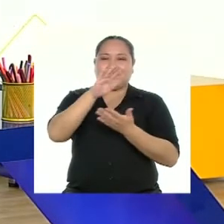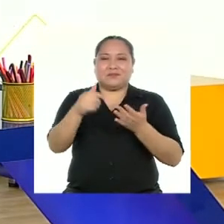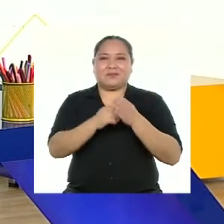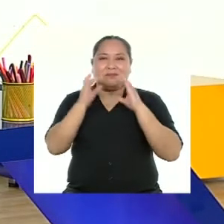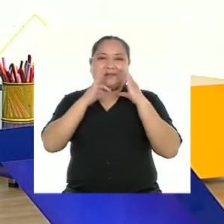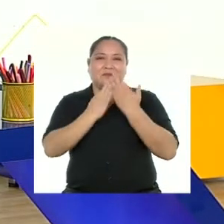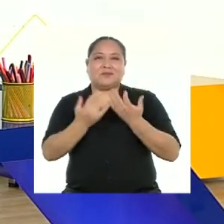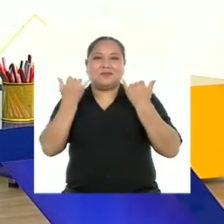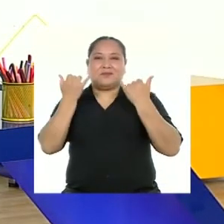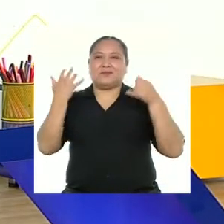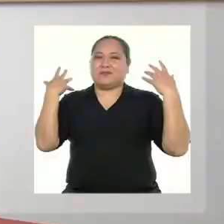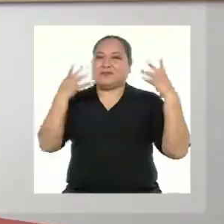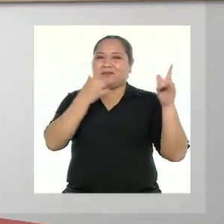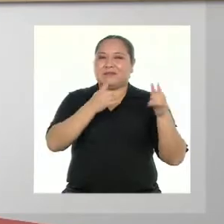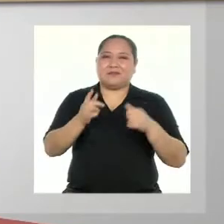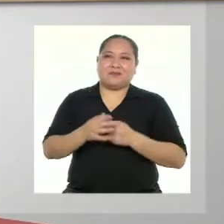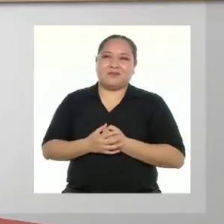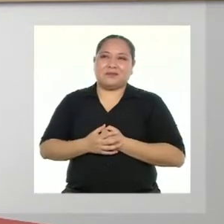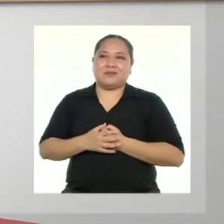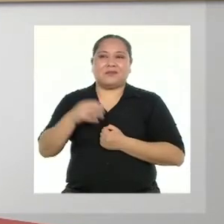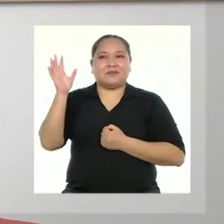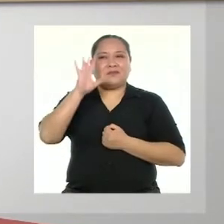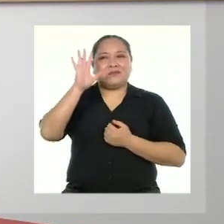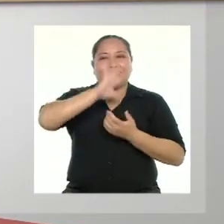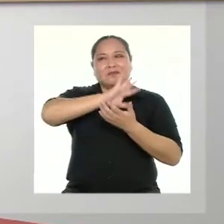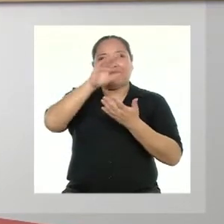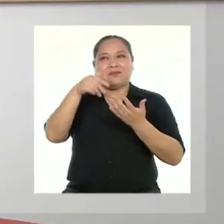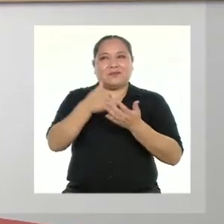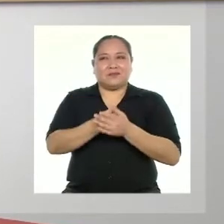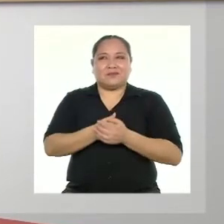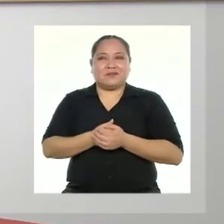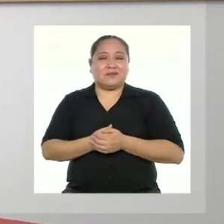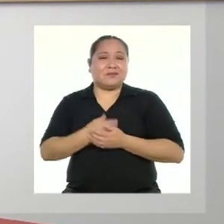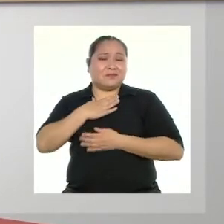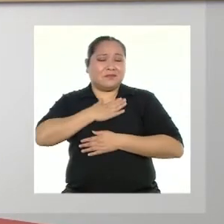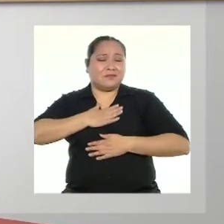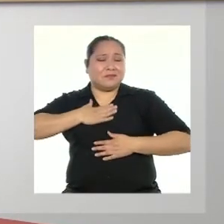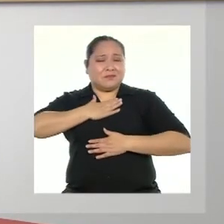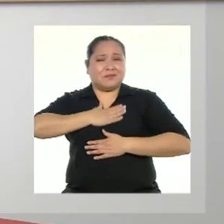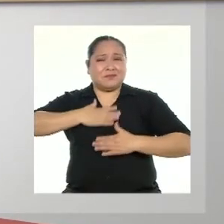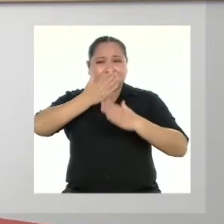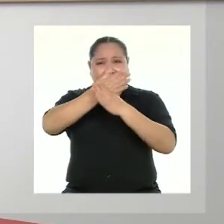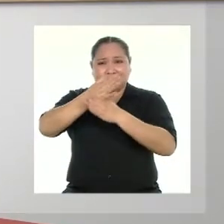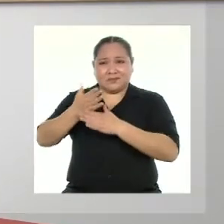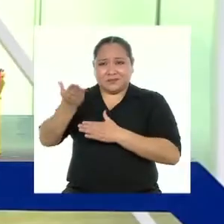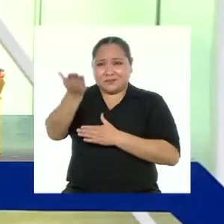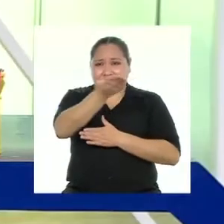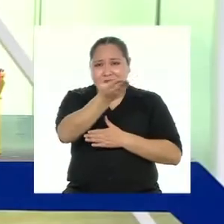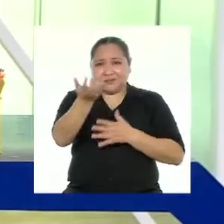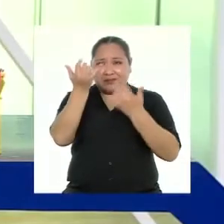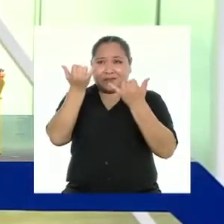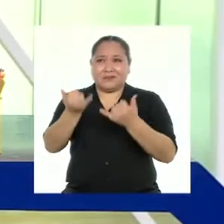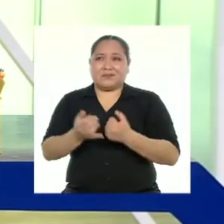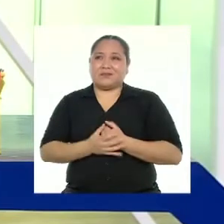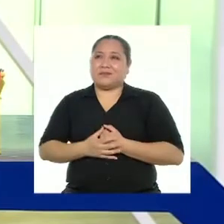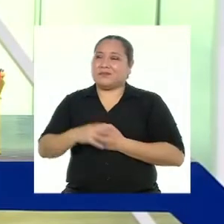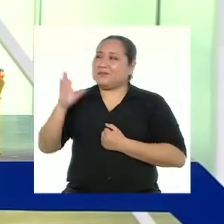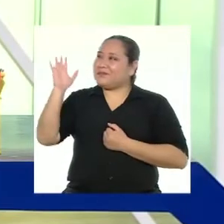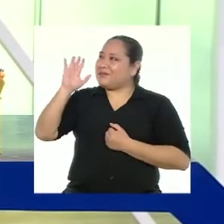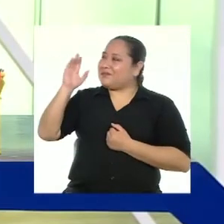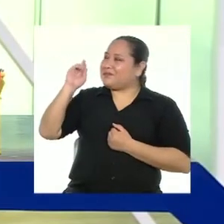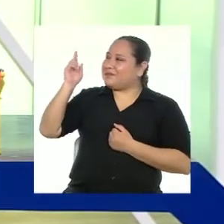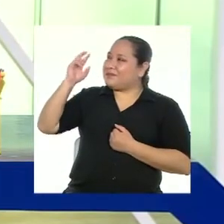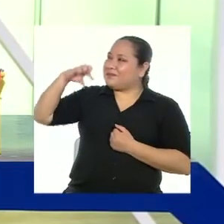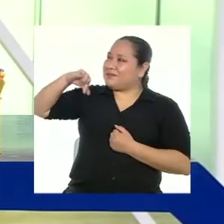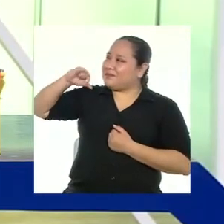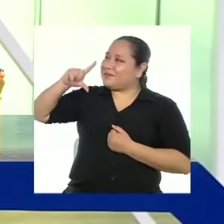sí, manos a la obra. Hola a todas y todos. ¡Qué gusto estar con ustedes hoy! Profesora